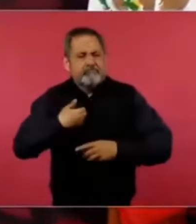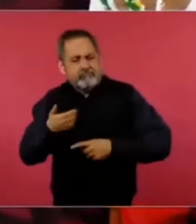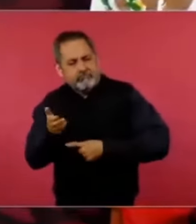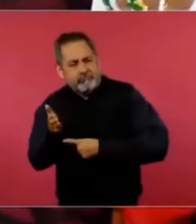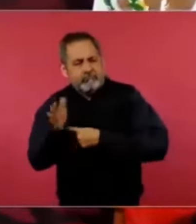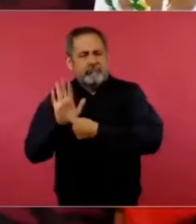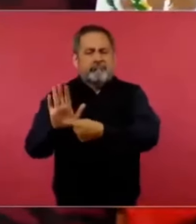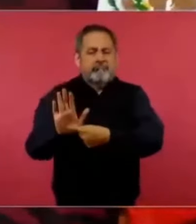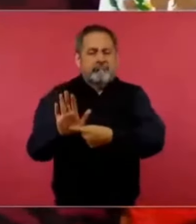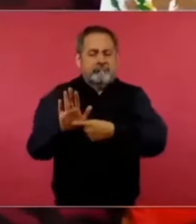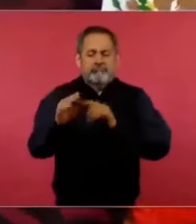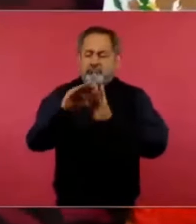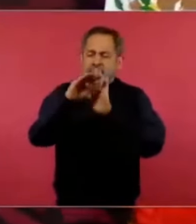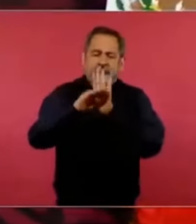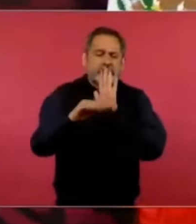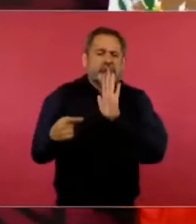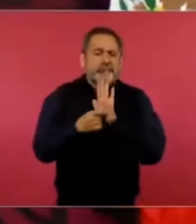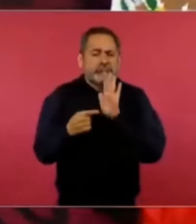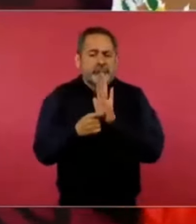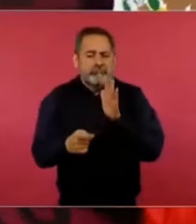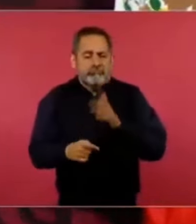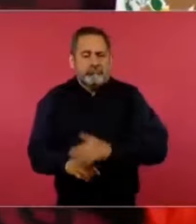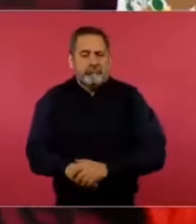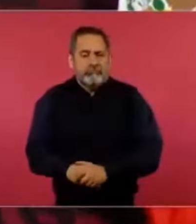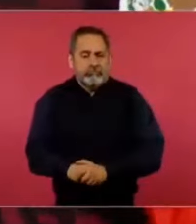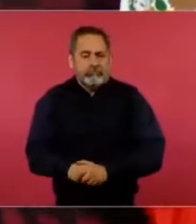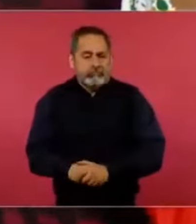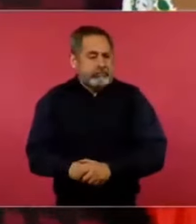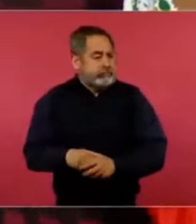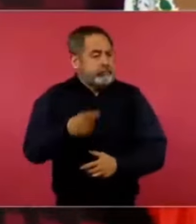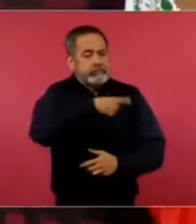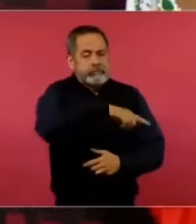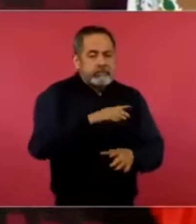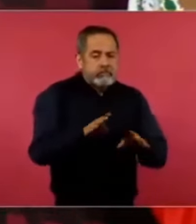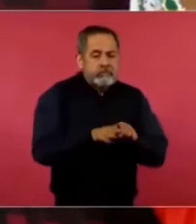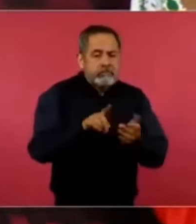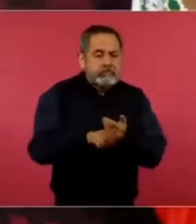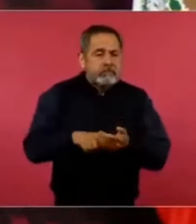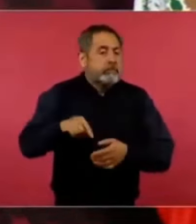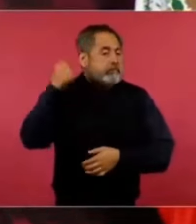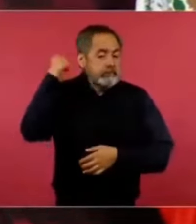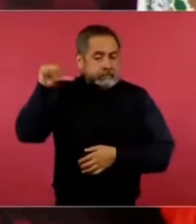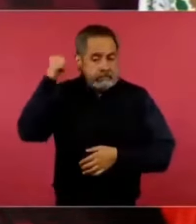cómo votar en Acapulco.